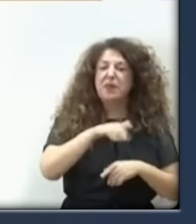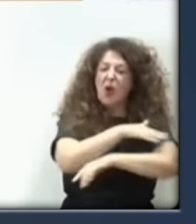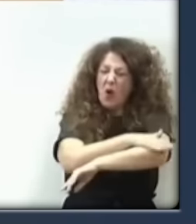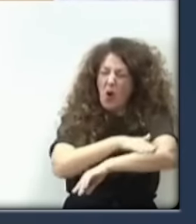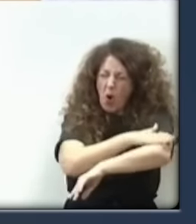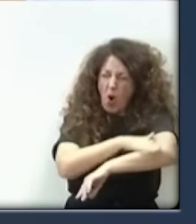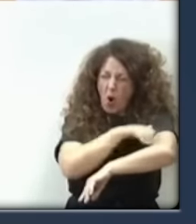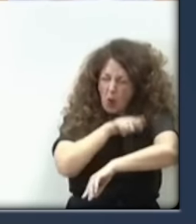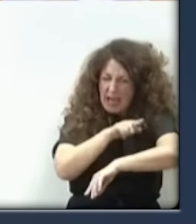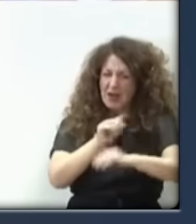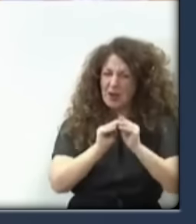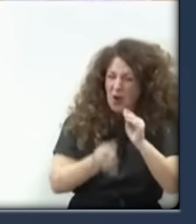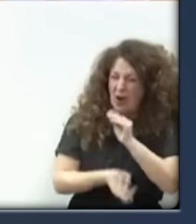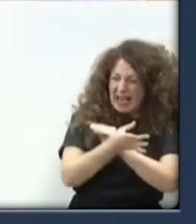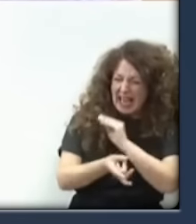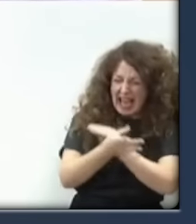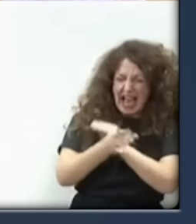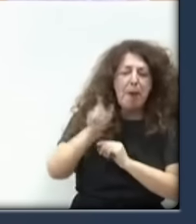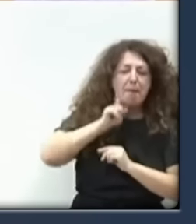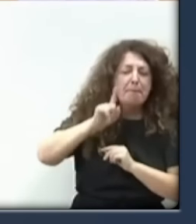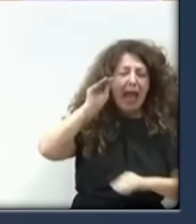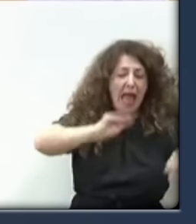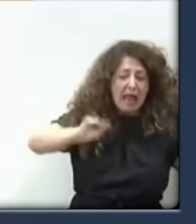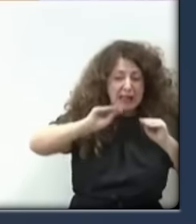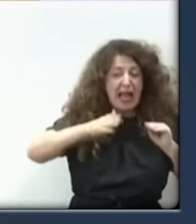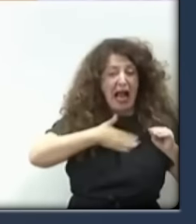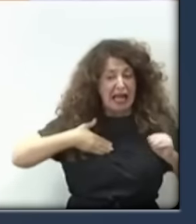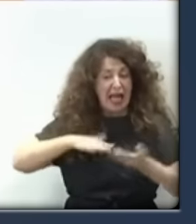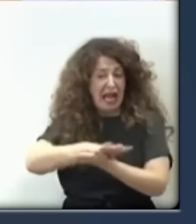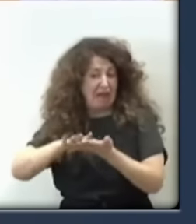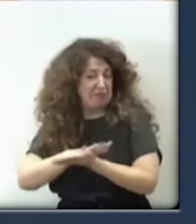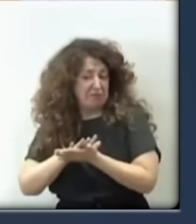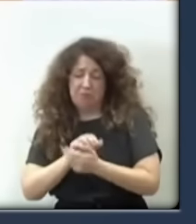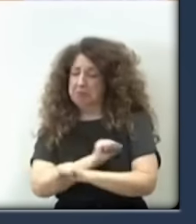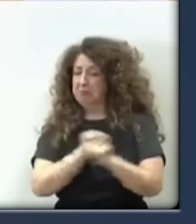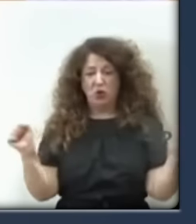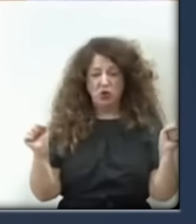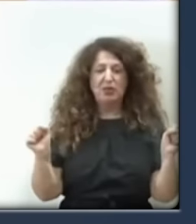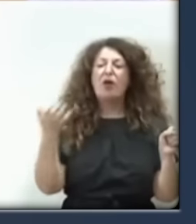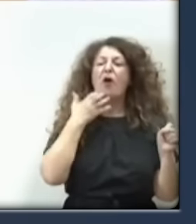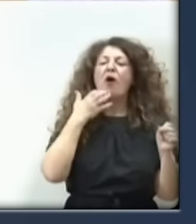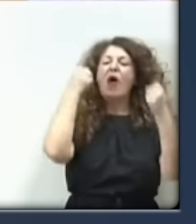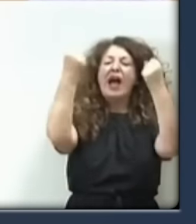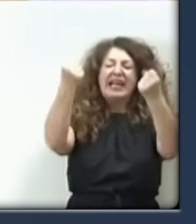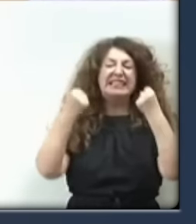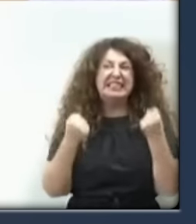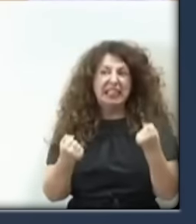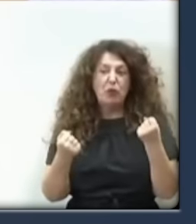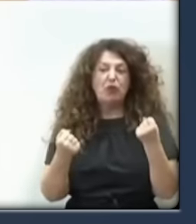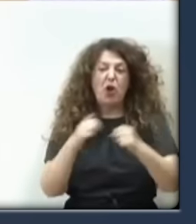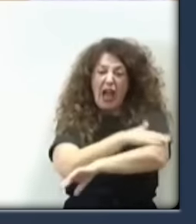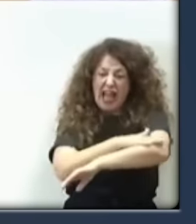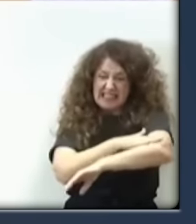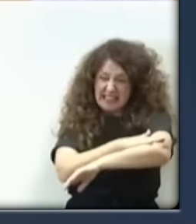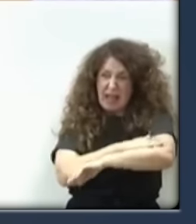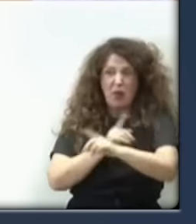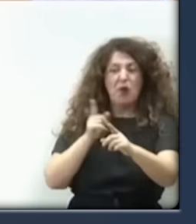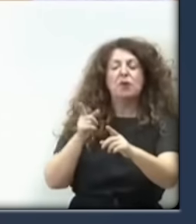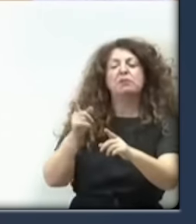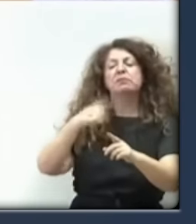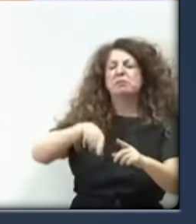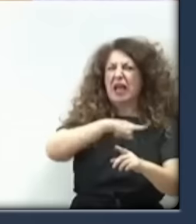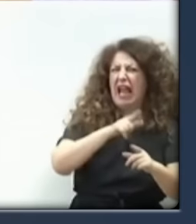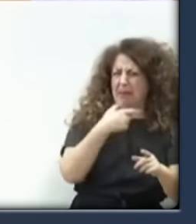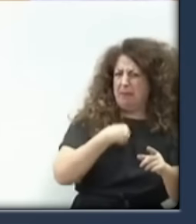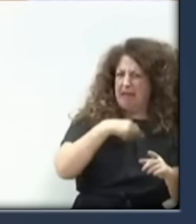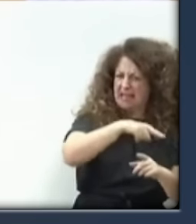maquinista del fango. No puede penalizar las injurias a las instituciones del Estado el gobierno que insulta y señala a los jueces y los